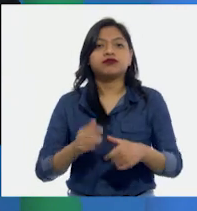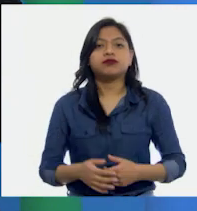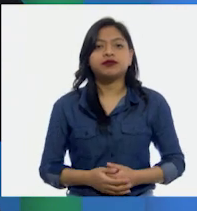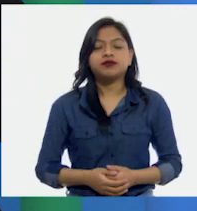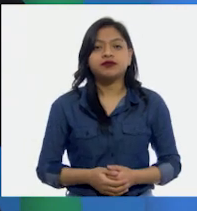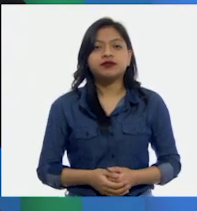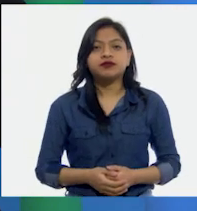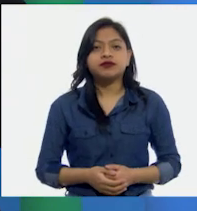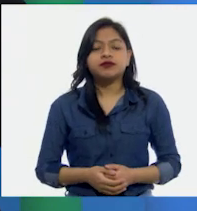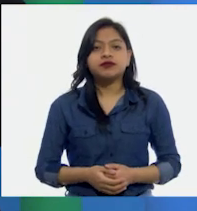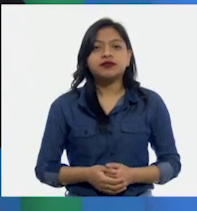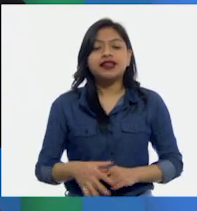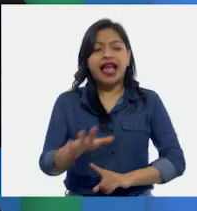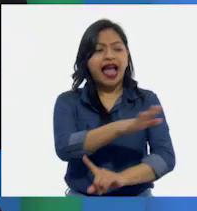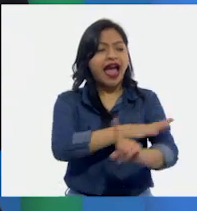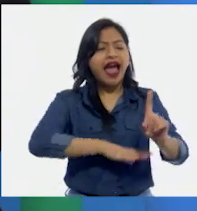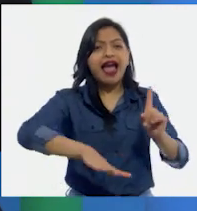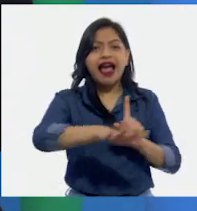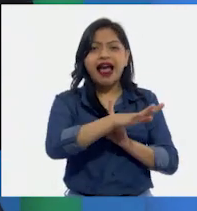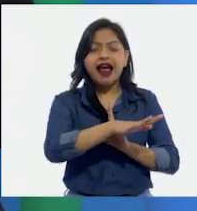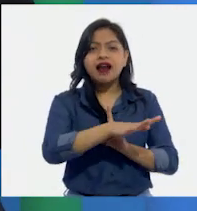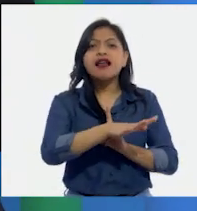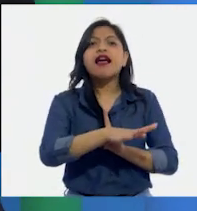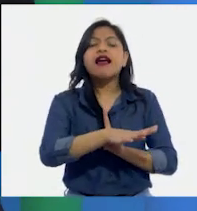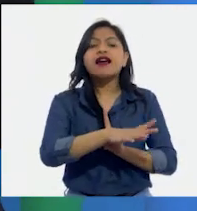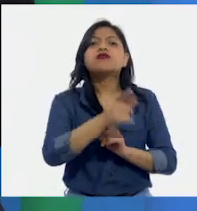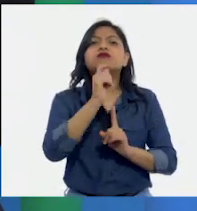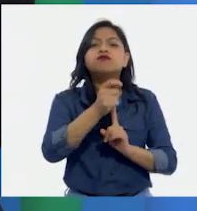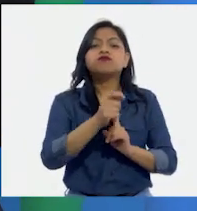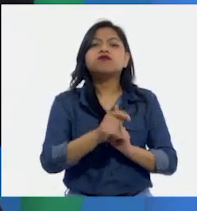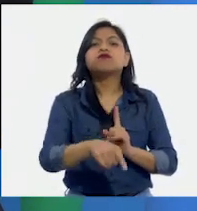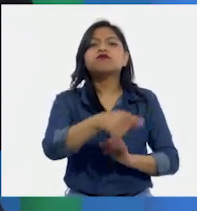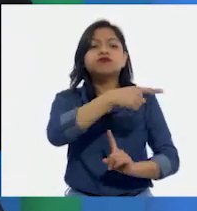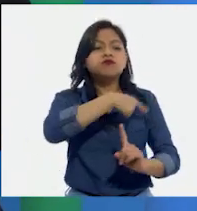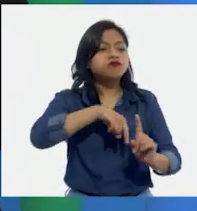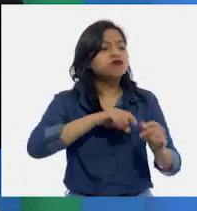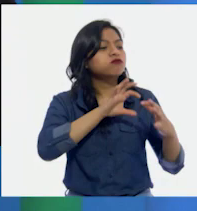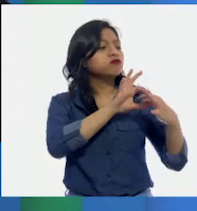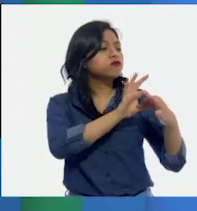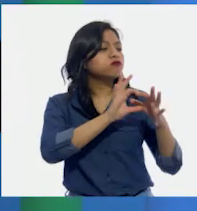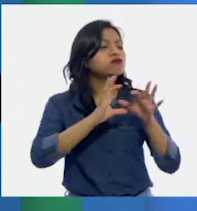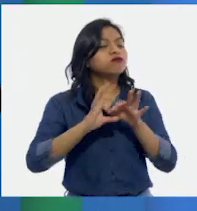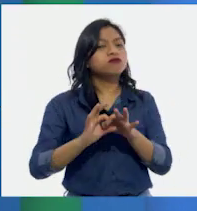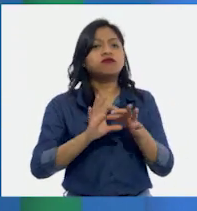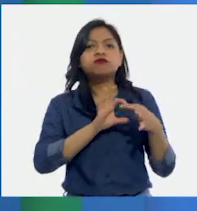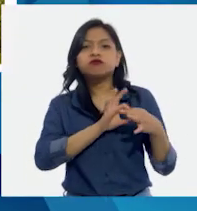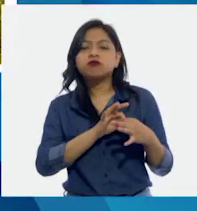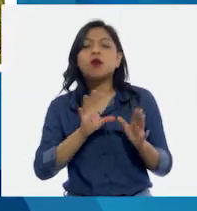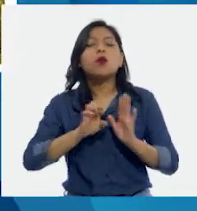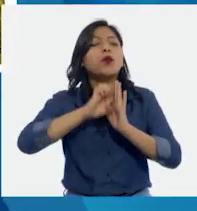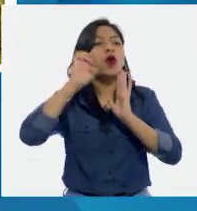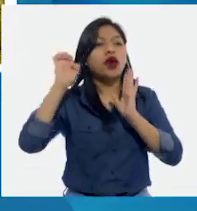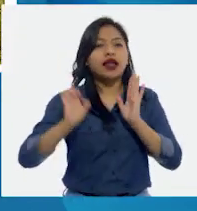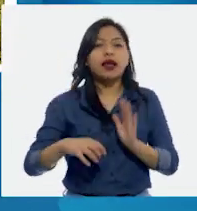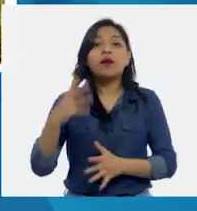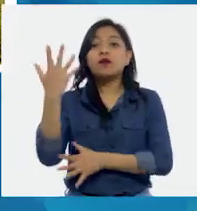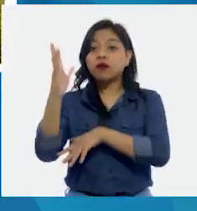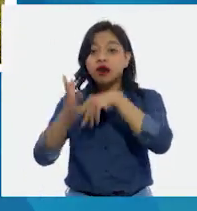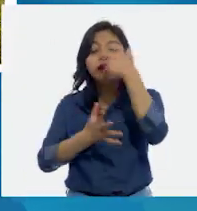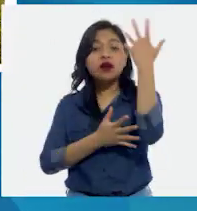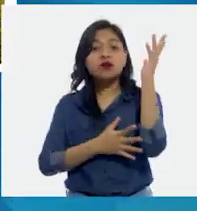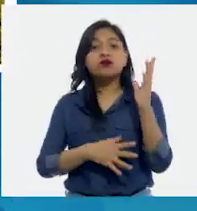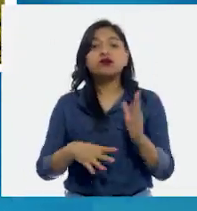En un ecosistema, los organismos están en una permanente interacción. Por ejemplo, en el bosque,